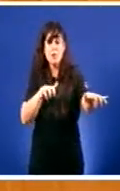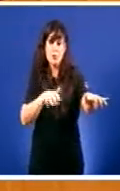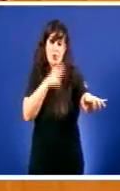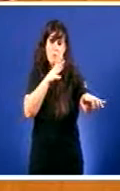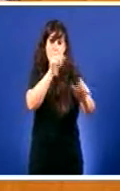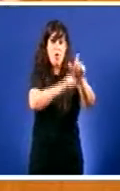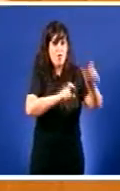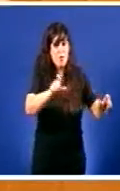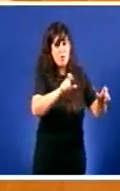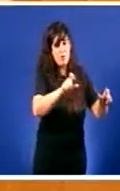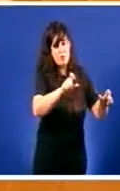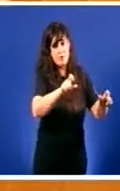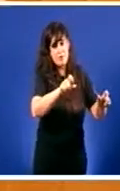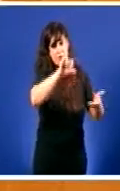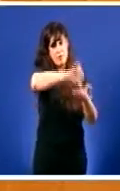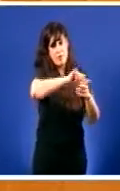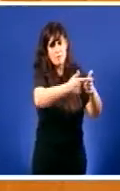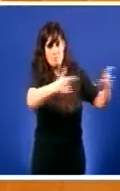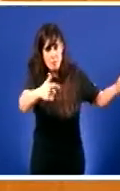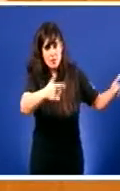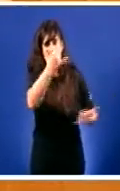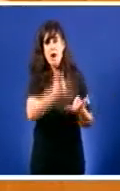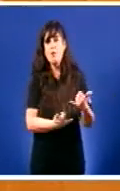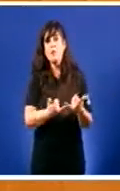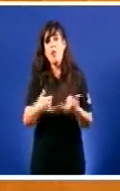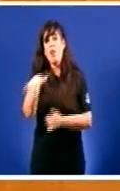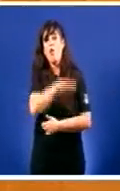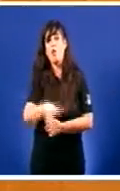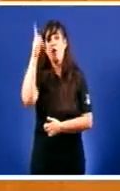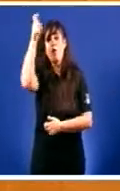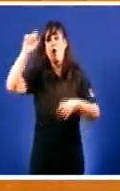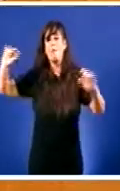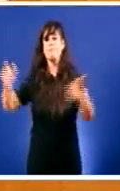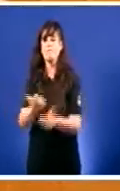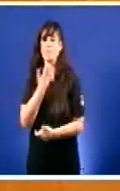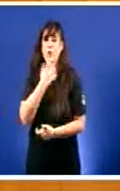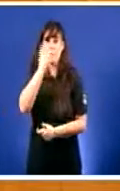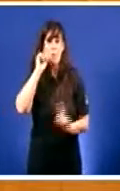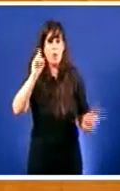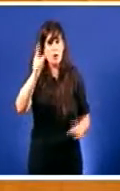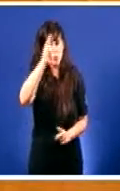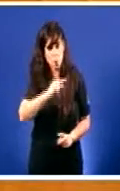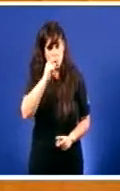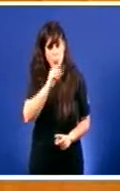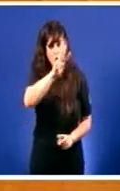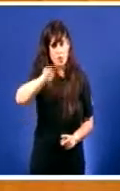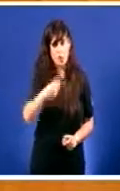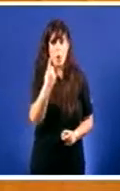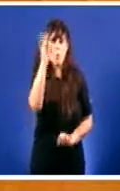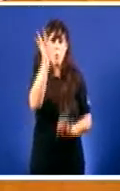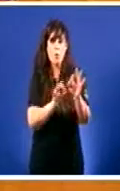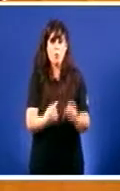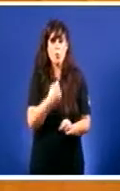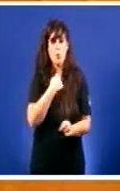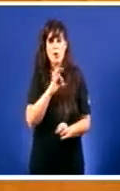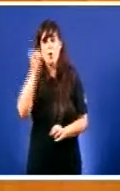aumentou a poboación Foron no medio rural As provincias de Lugo perdeu un 3,1% E as de